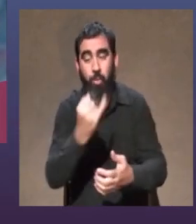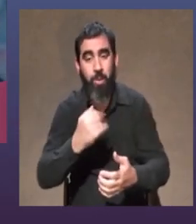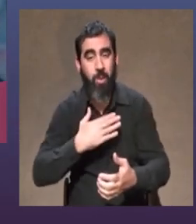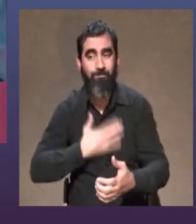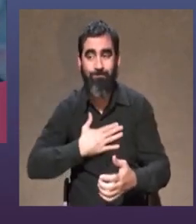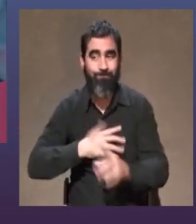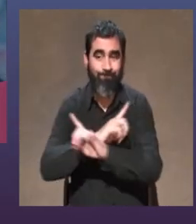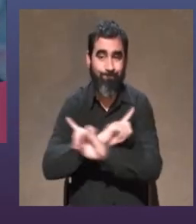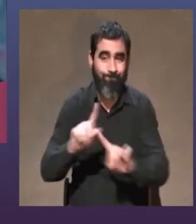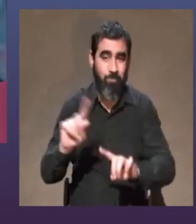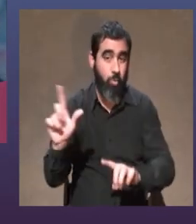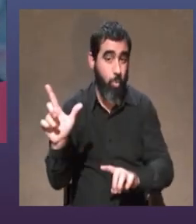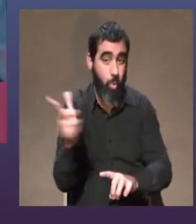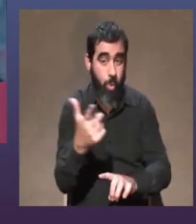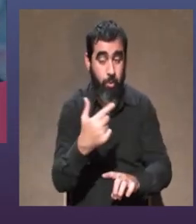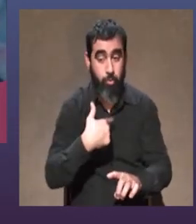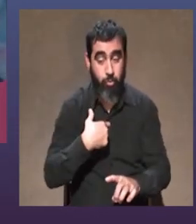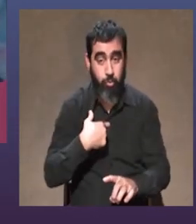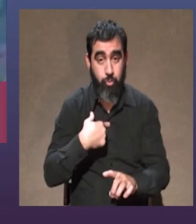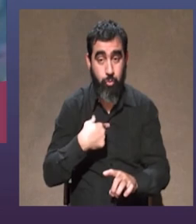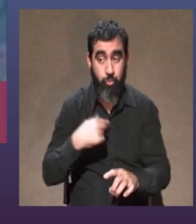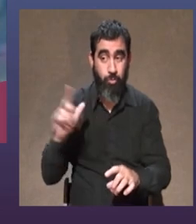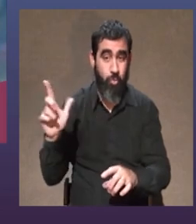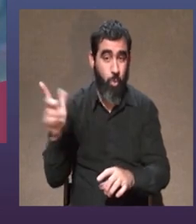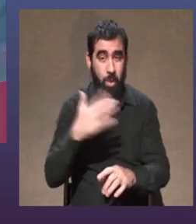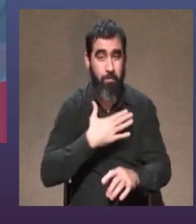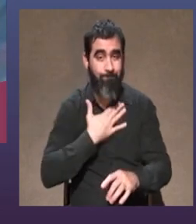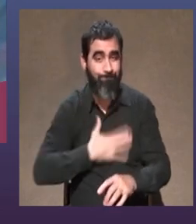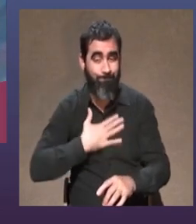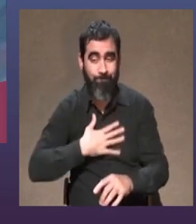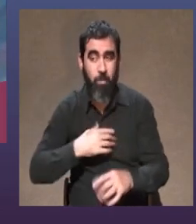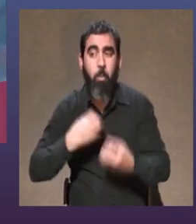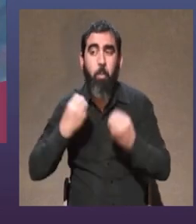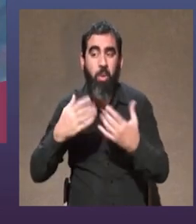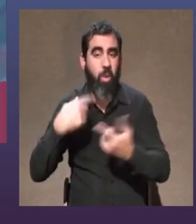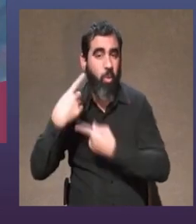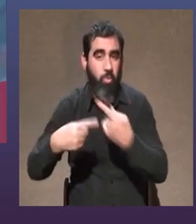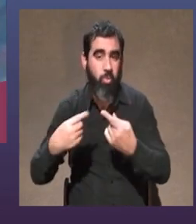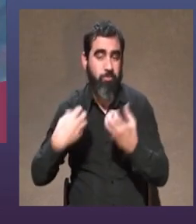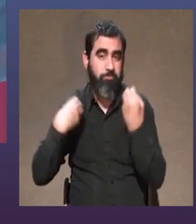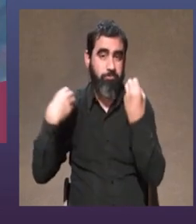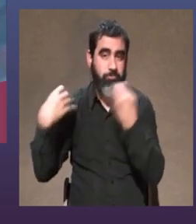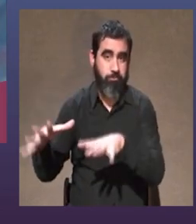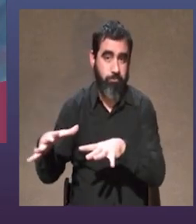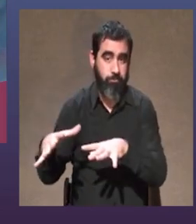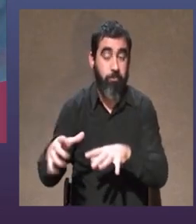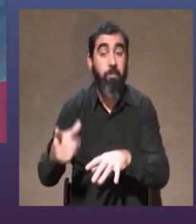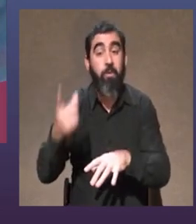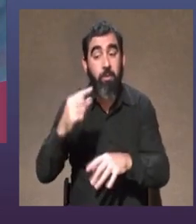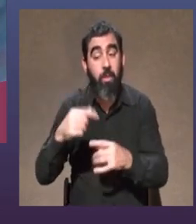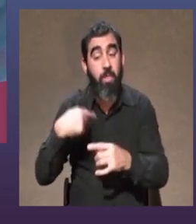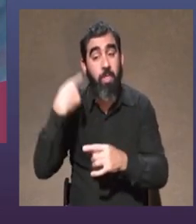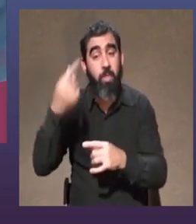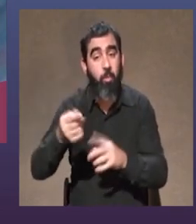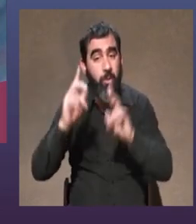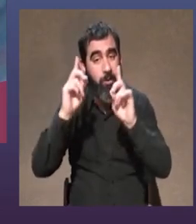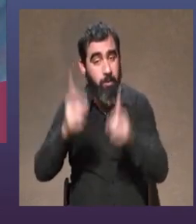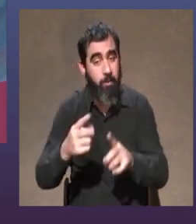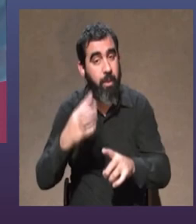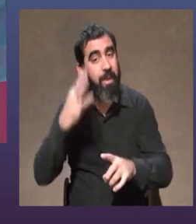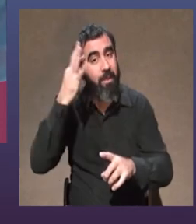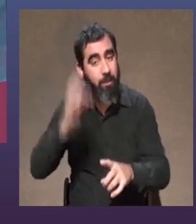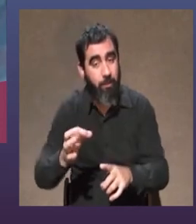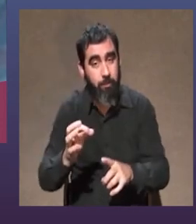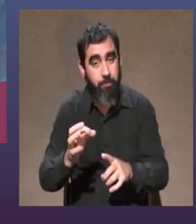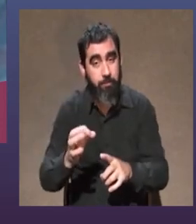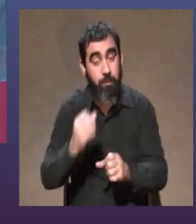no nos dé placer o que no para mí por lo menos ya no tendría sentido continuar después en otro